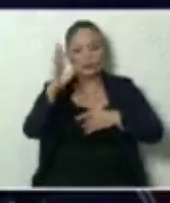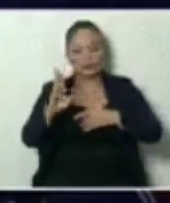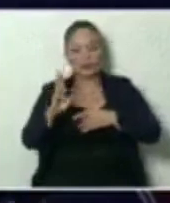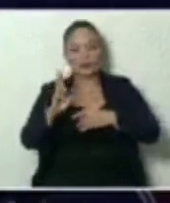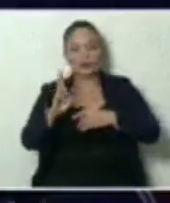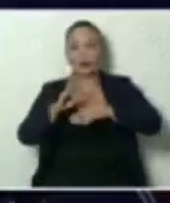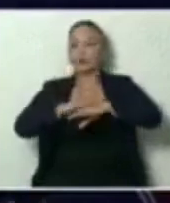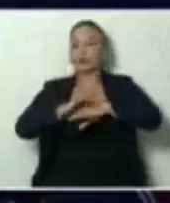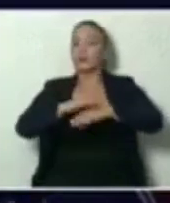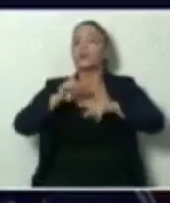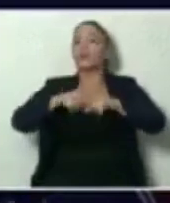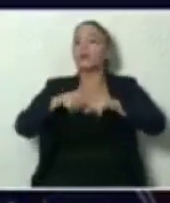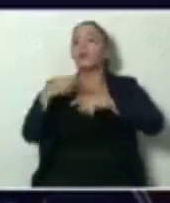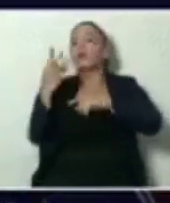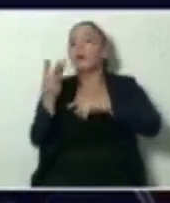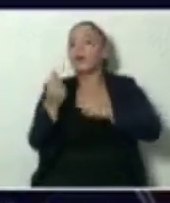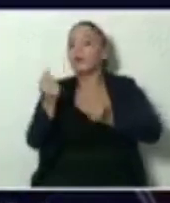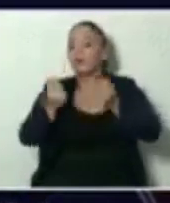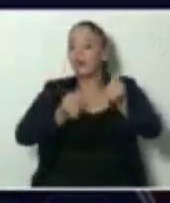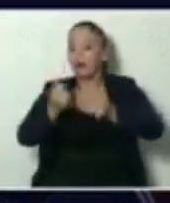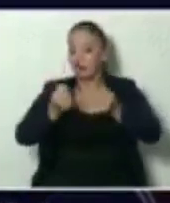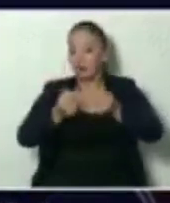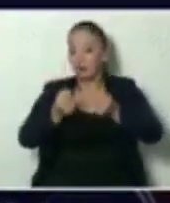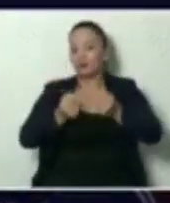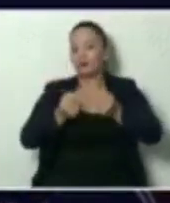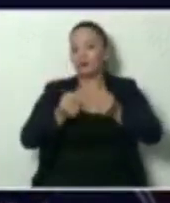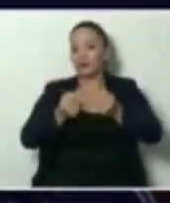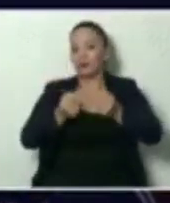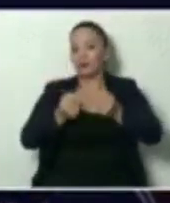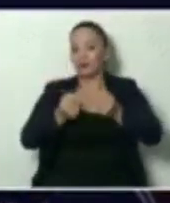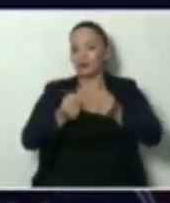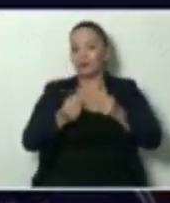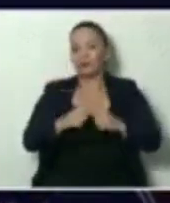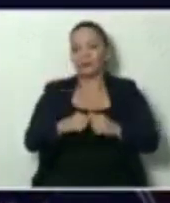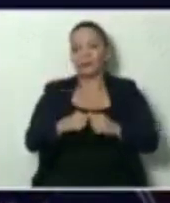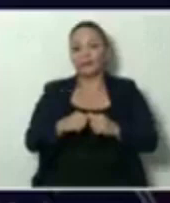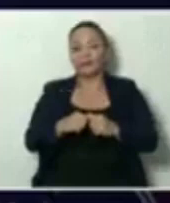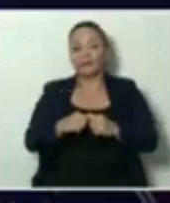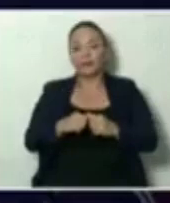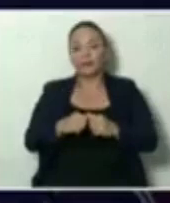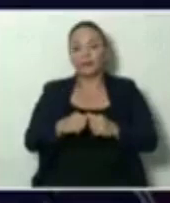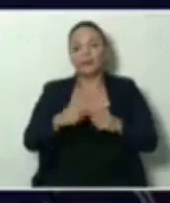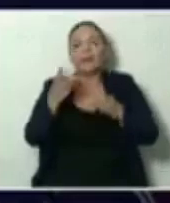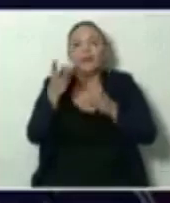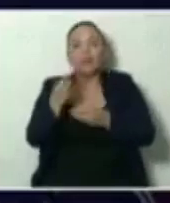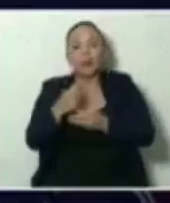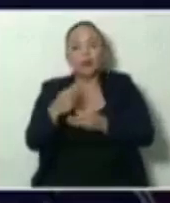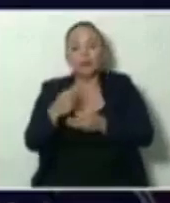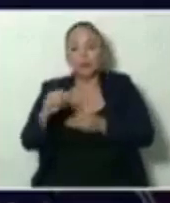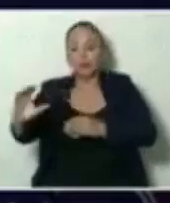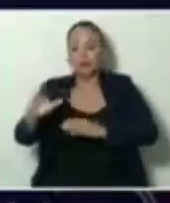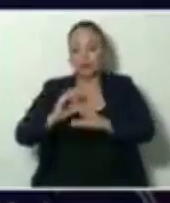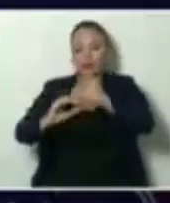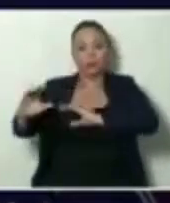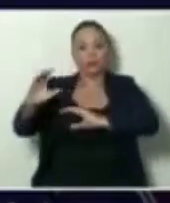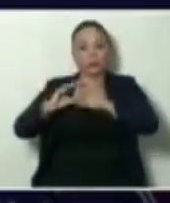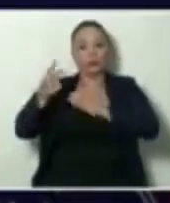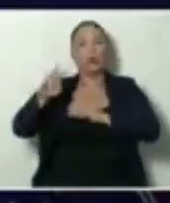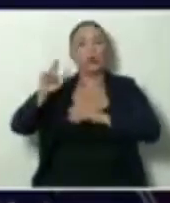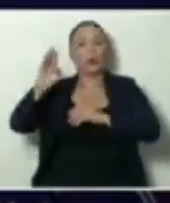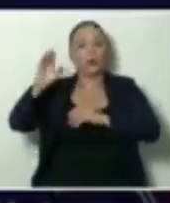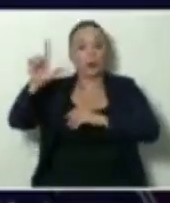volumen de ingreso de Global Vía a través de los años para resarcirse de la inversión que hicieron.